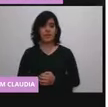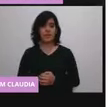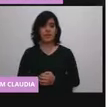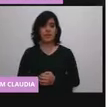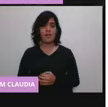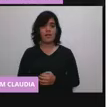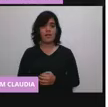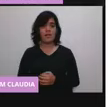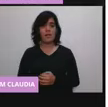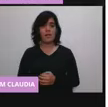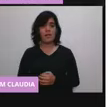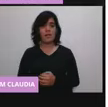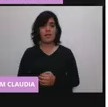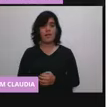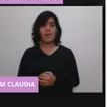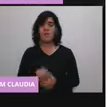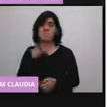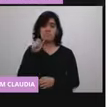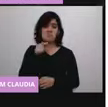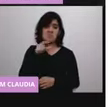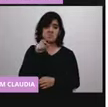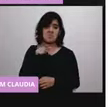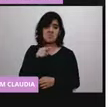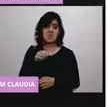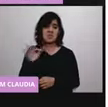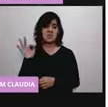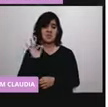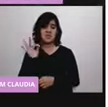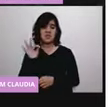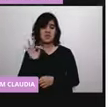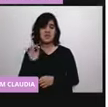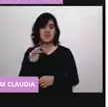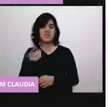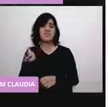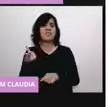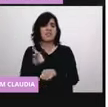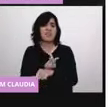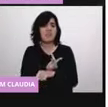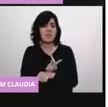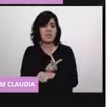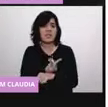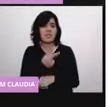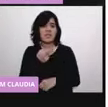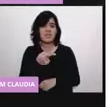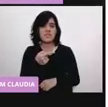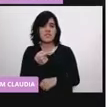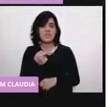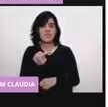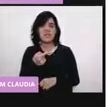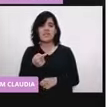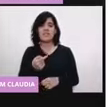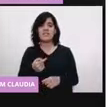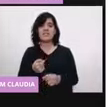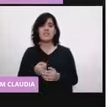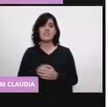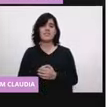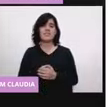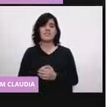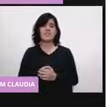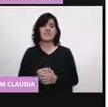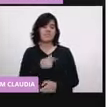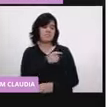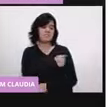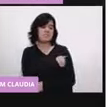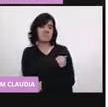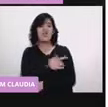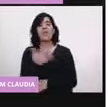Y aquí lo mismo, las reacciones no graves casi se repiten. Dolor, siempre va haber dolor en el brazo,